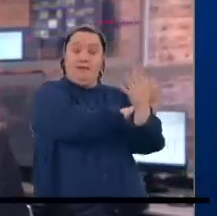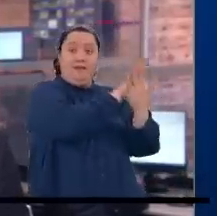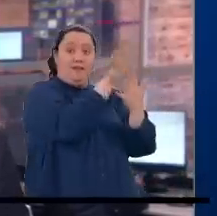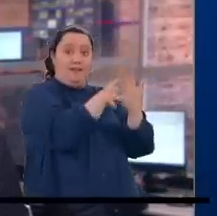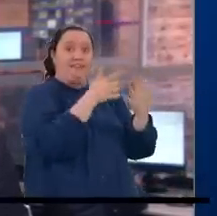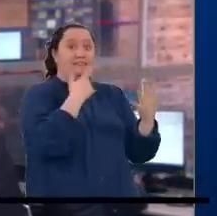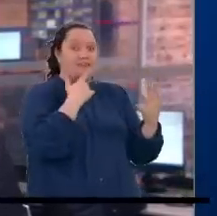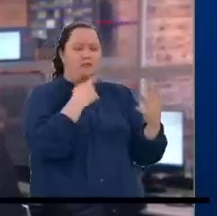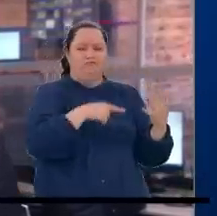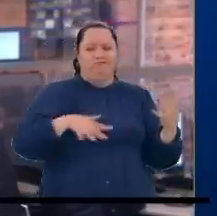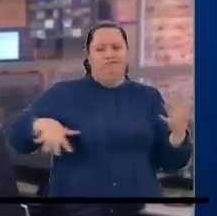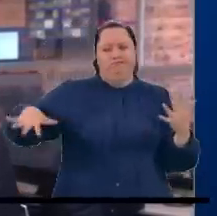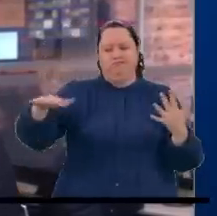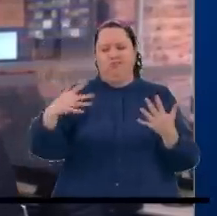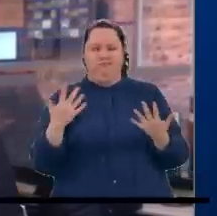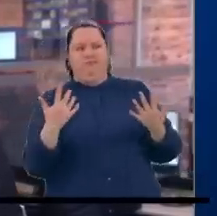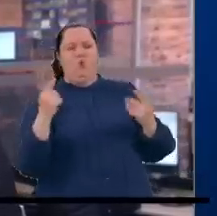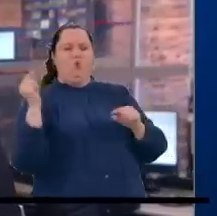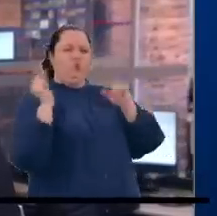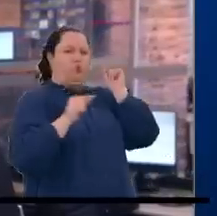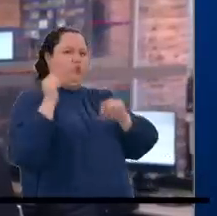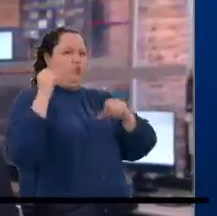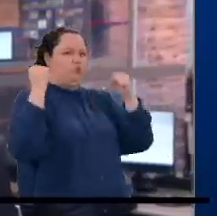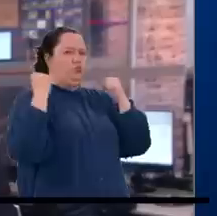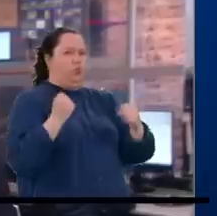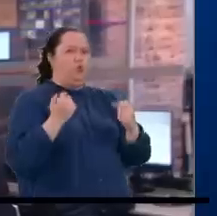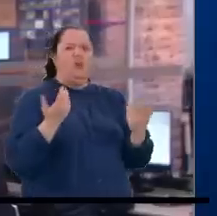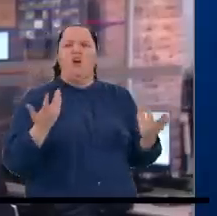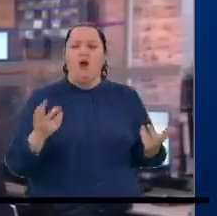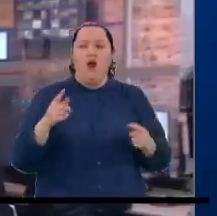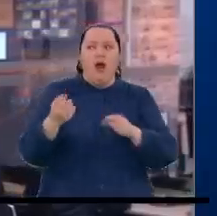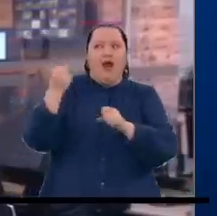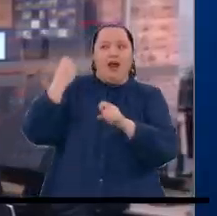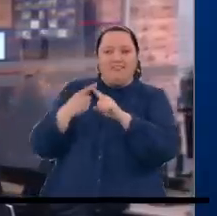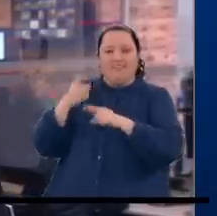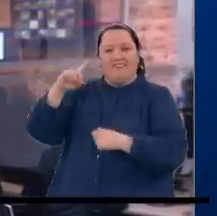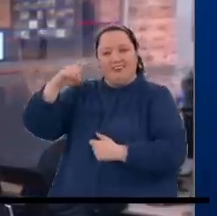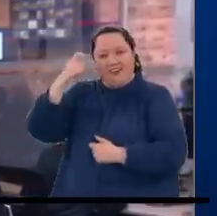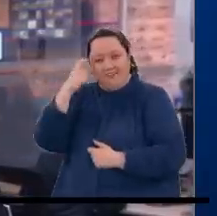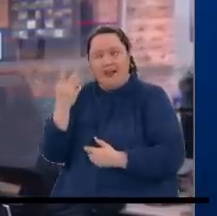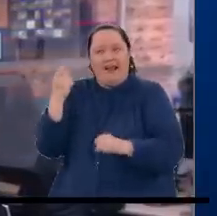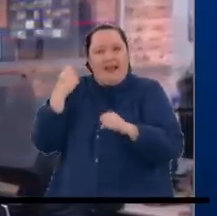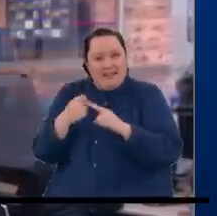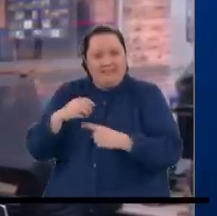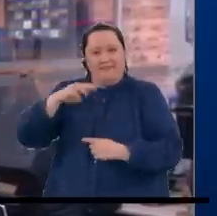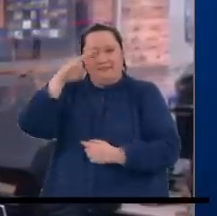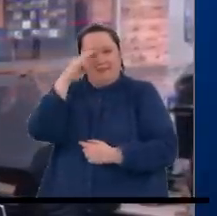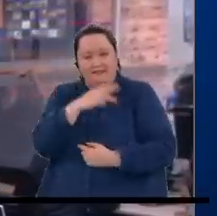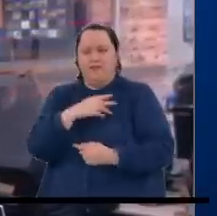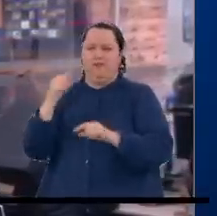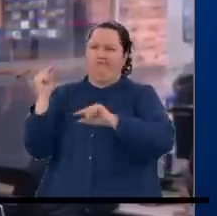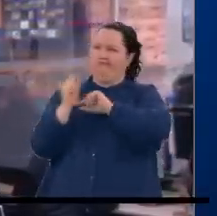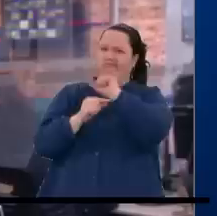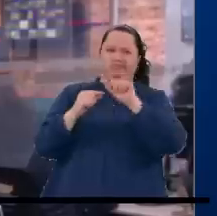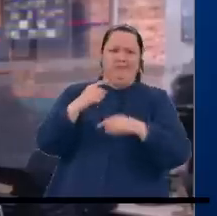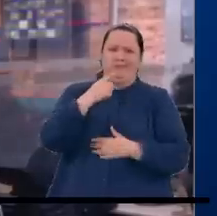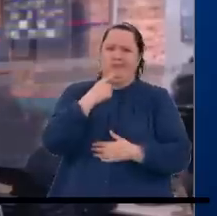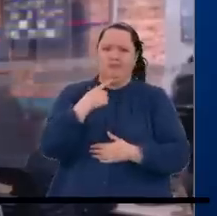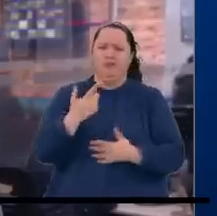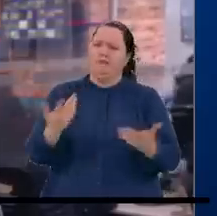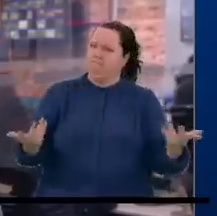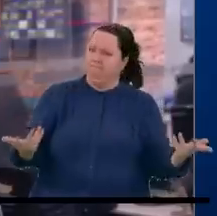Petro ha sido motivo de duras críticas también para pasados gobiernos y exmiembros de las fuerzas militares. Sostienen que es